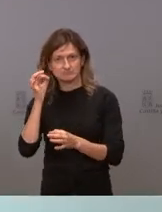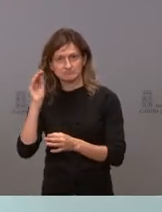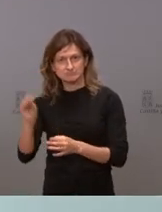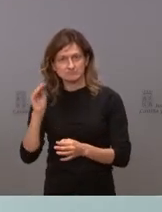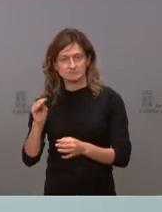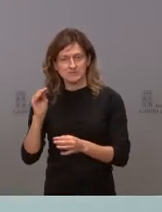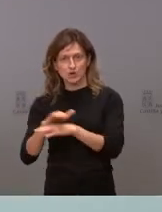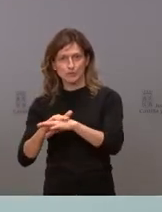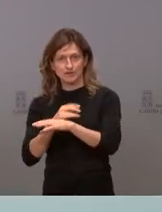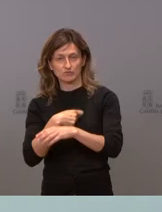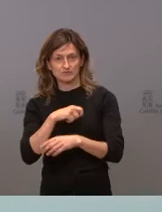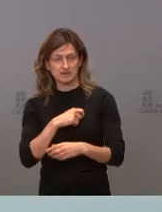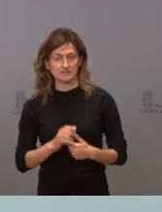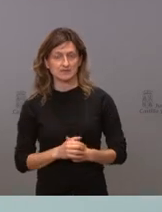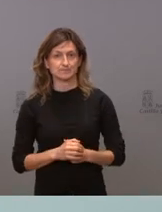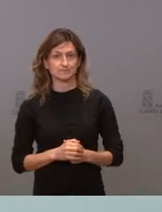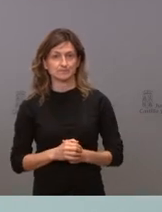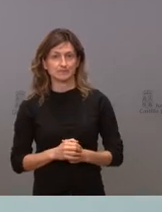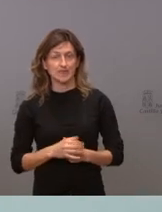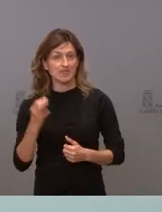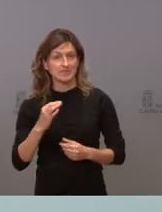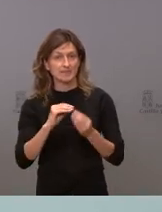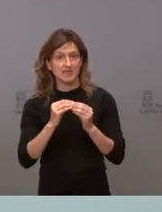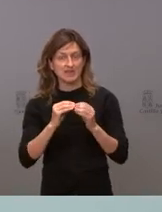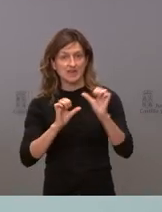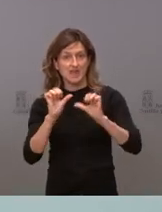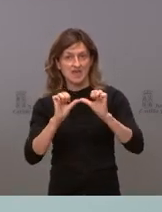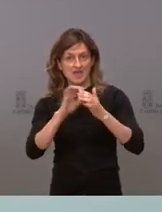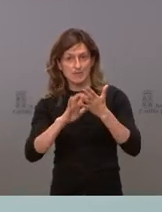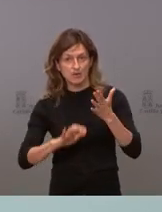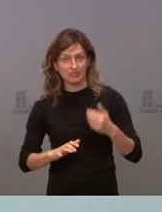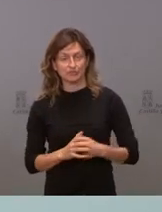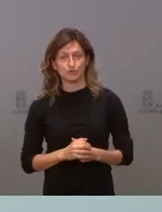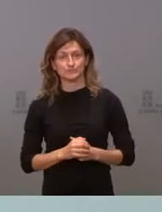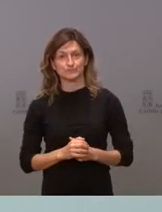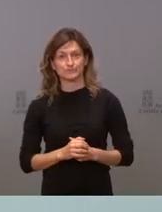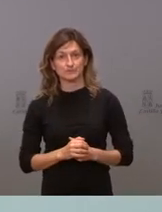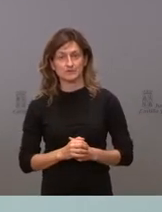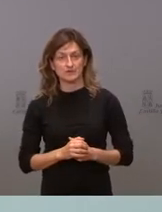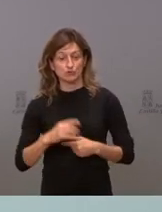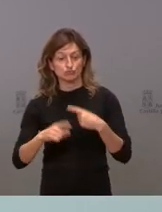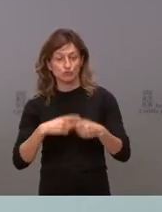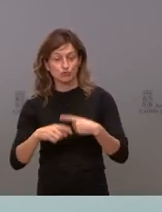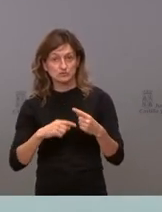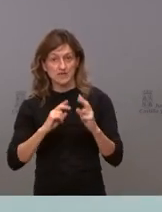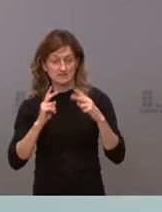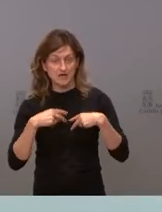aquel momento y tendremos que hacer una evaluación. Y estamos haciendo autocrítica todos los días.